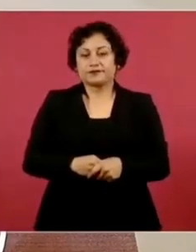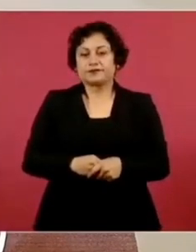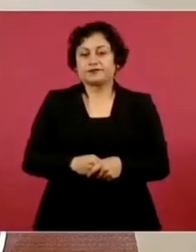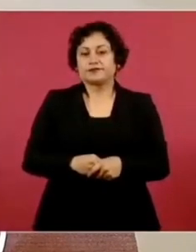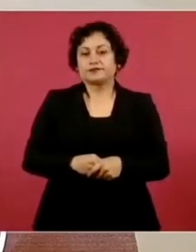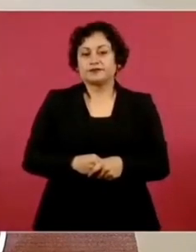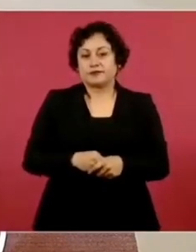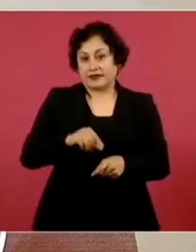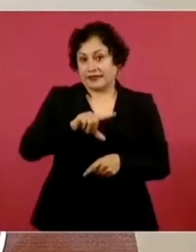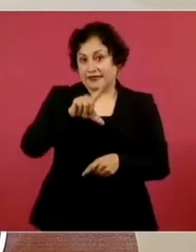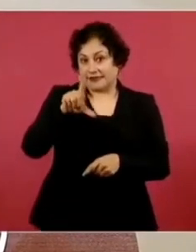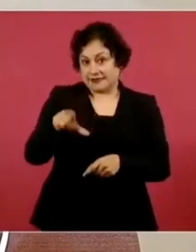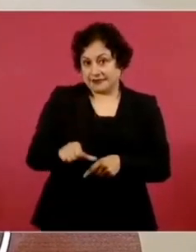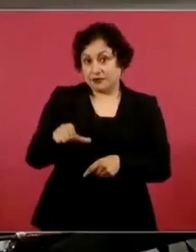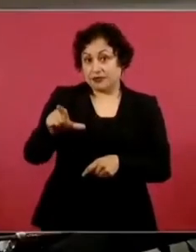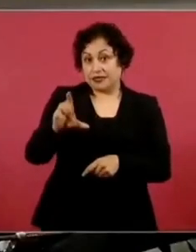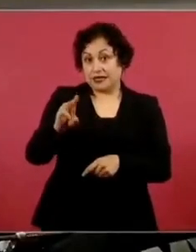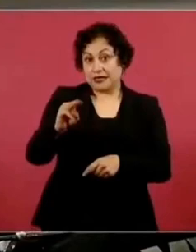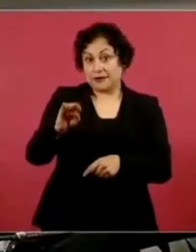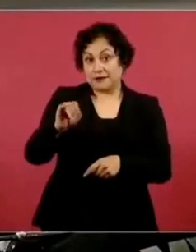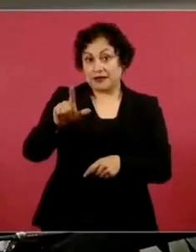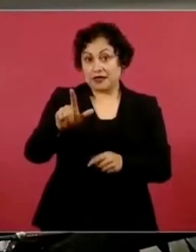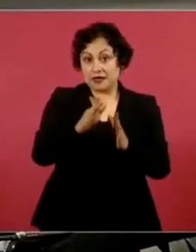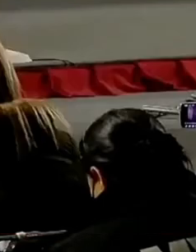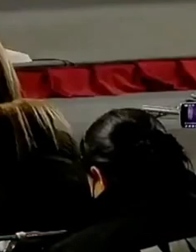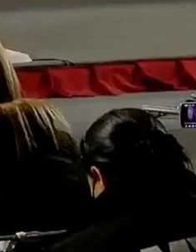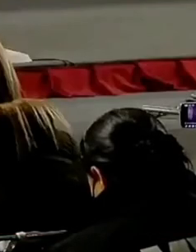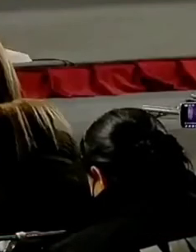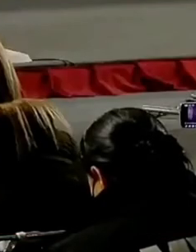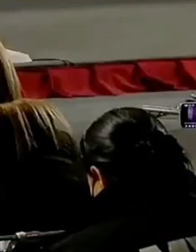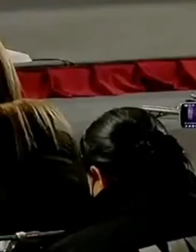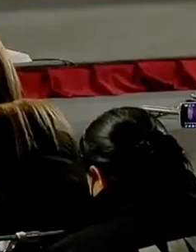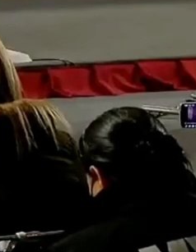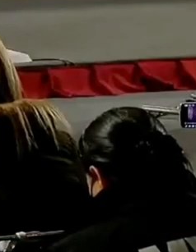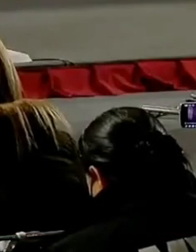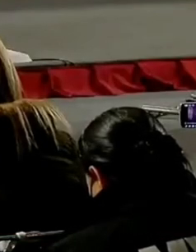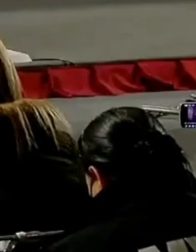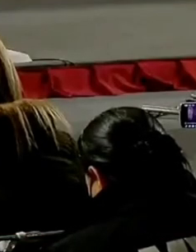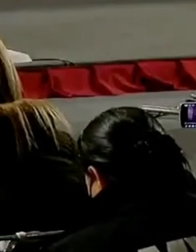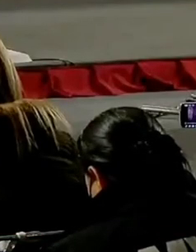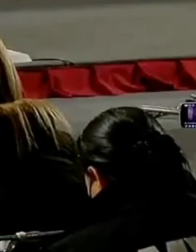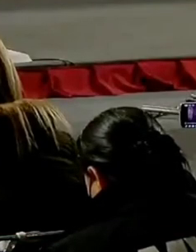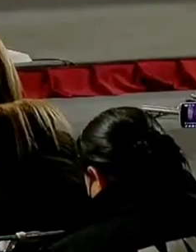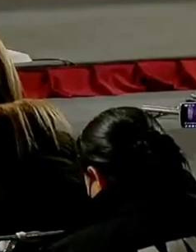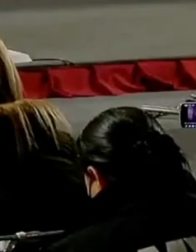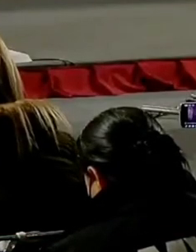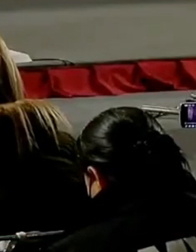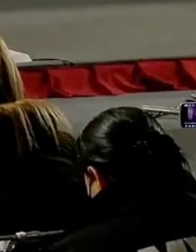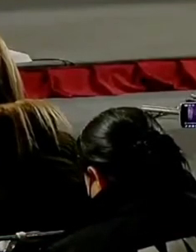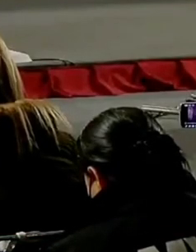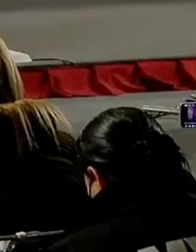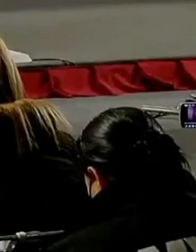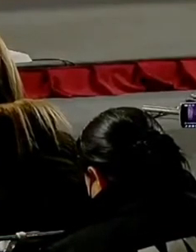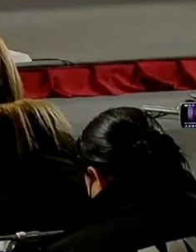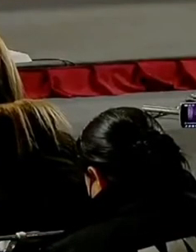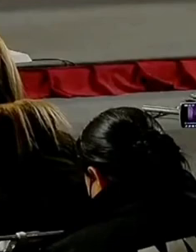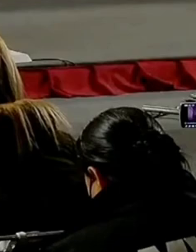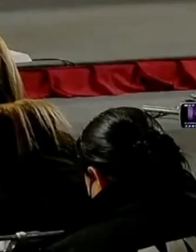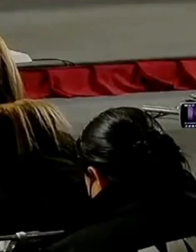el libro de Héctor, pasa el tiempo, llega